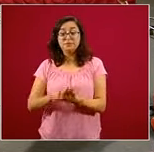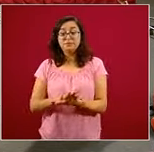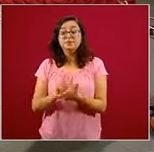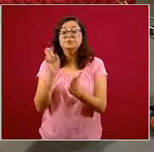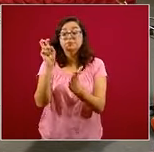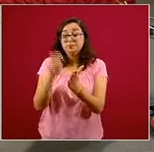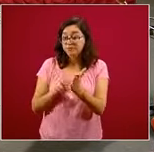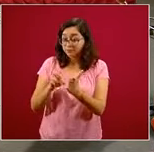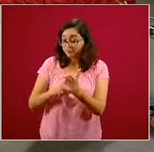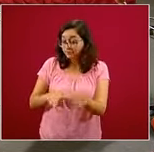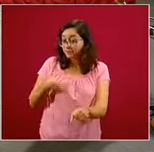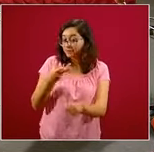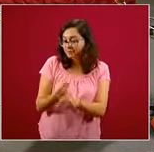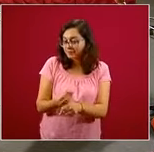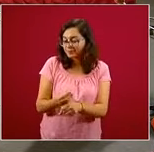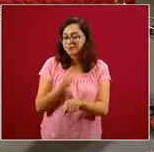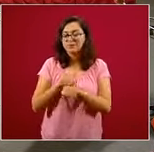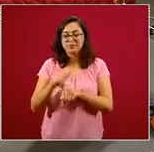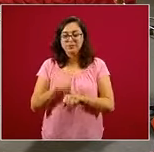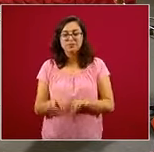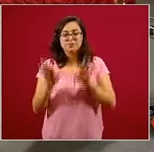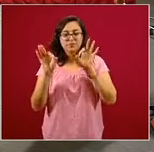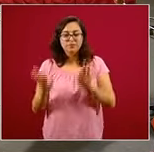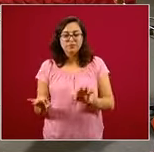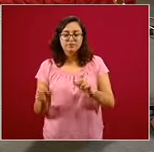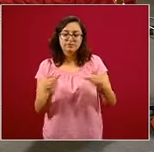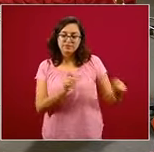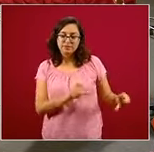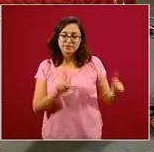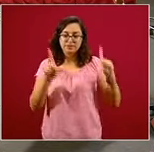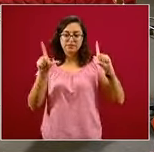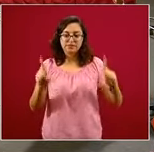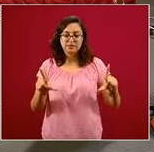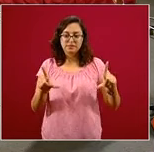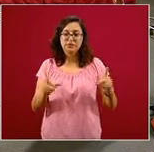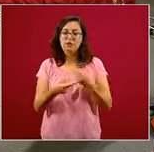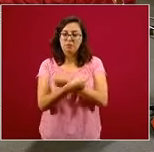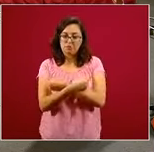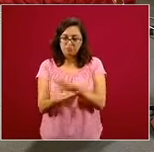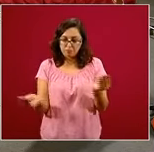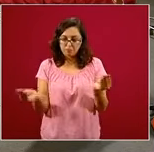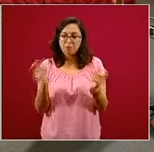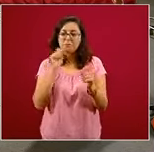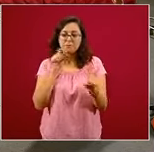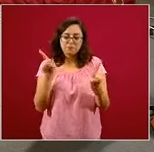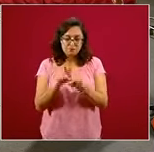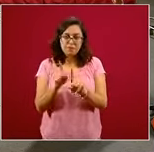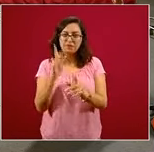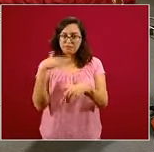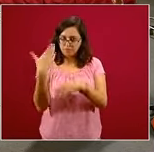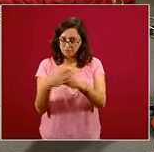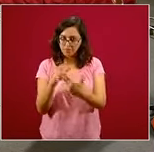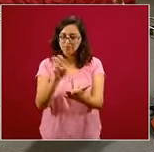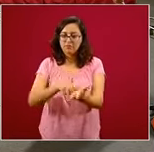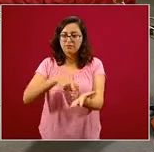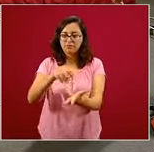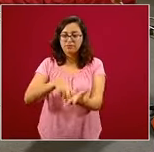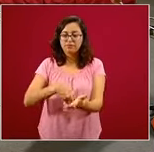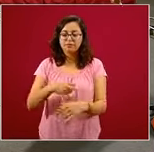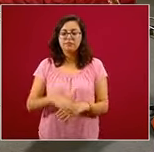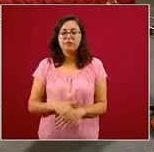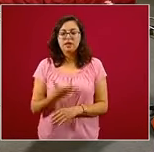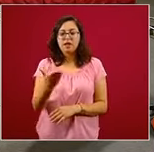Fede de Ratas, el número correcto y en la presentación que ponemos a acceso público estará ya el dato corregido.